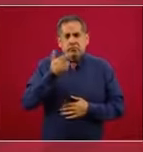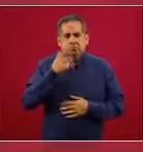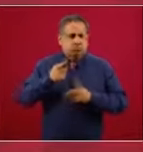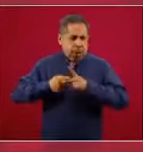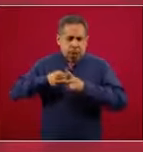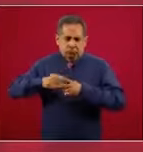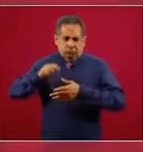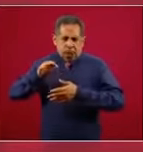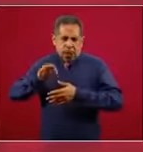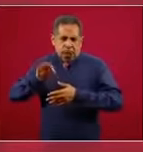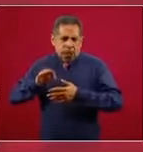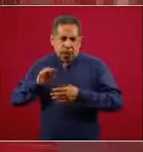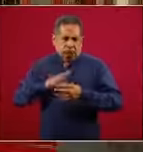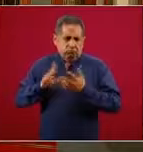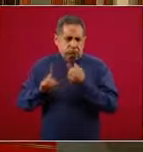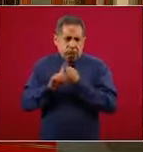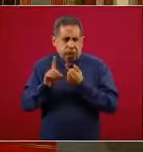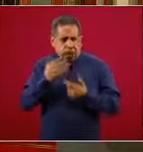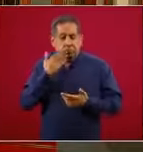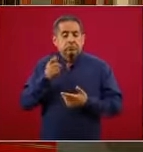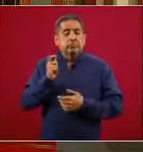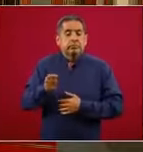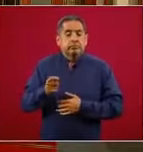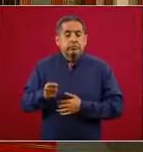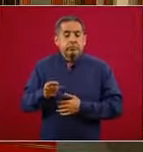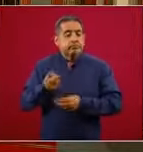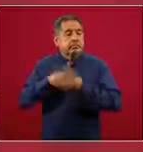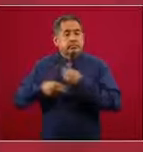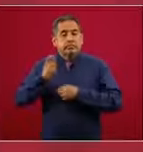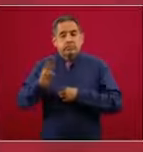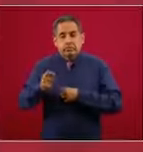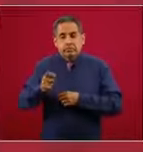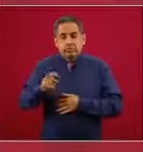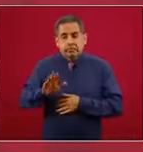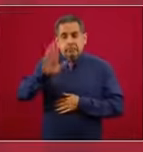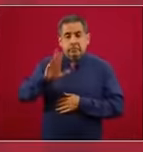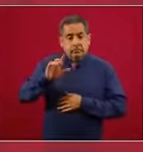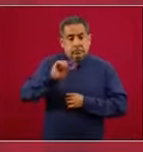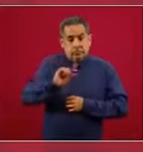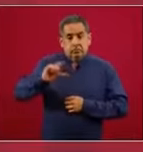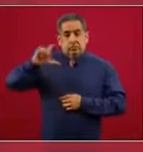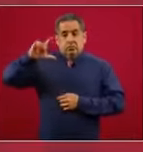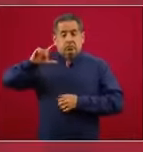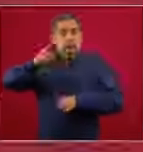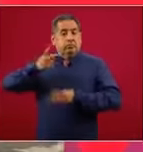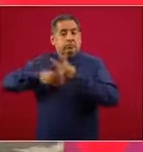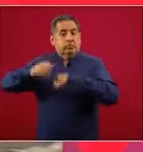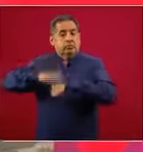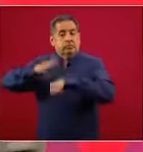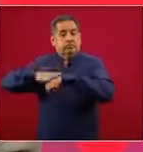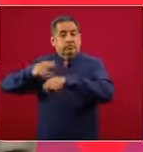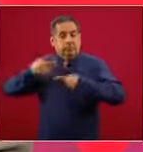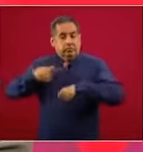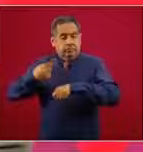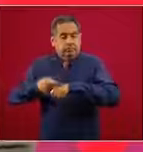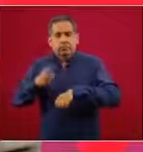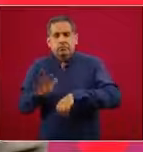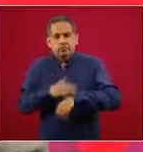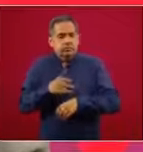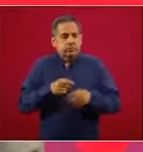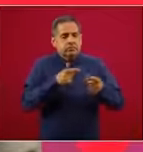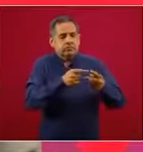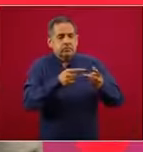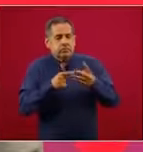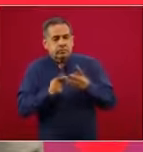estadística que no tiene mayor relevancia, que va a haber un aparente aumento en el número de casos, producto de que